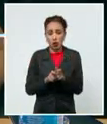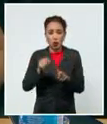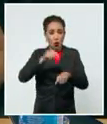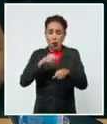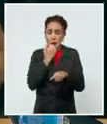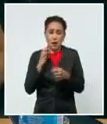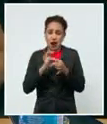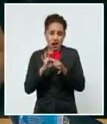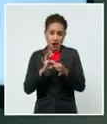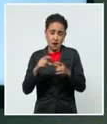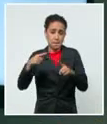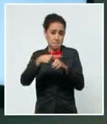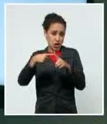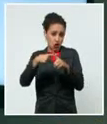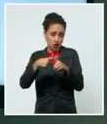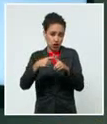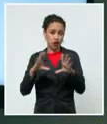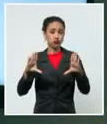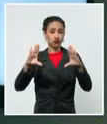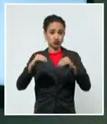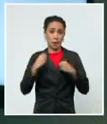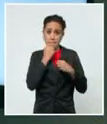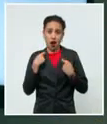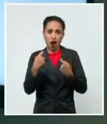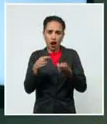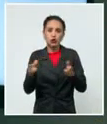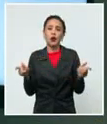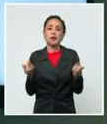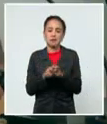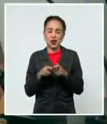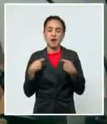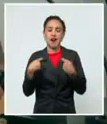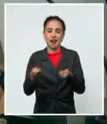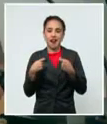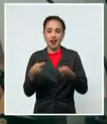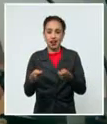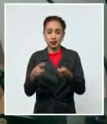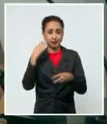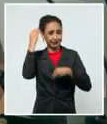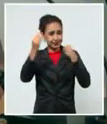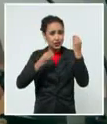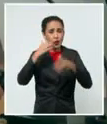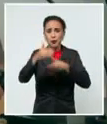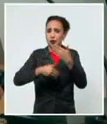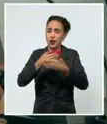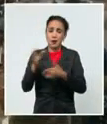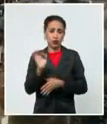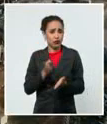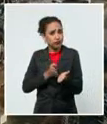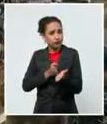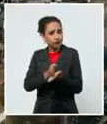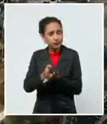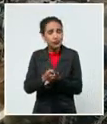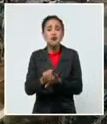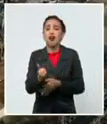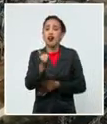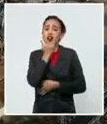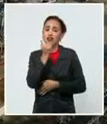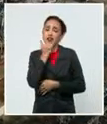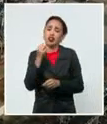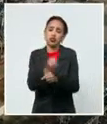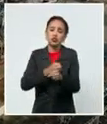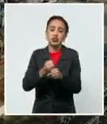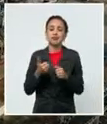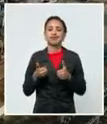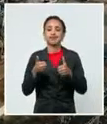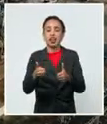del mediodía y nocturno. En el análisis, asuntos no resueltos que inciden en el uso eficiente de